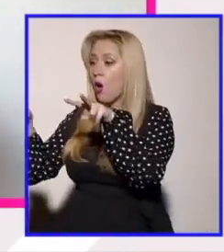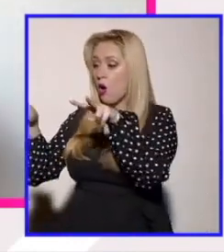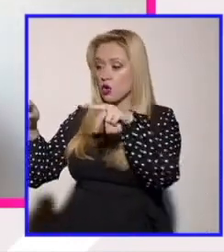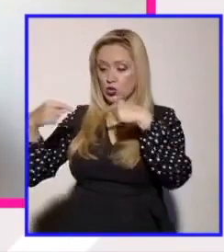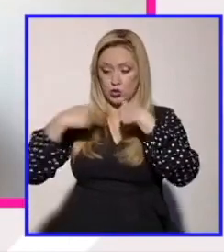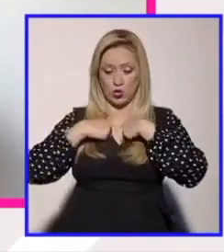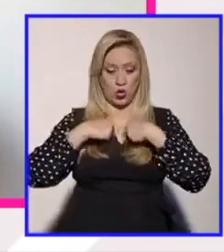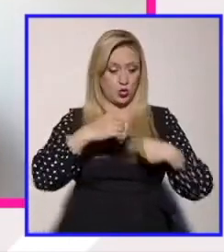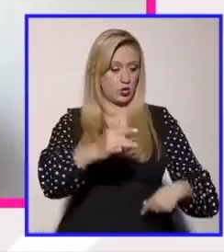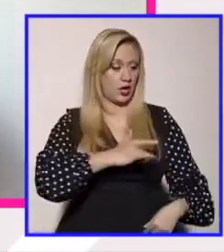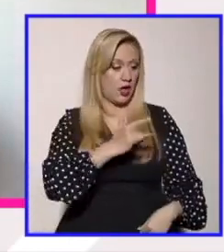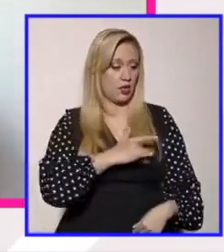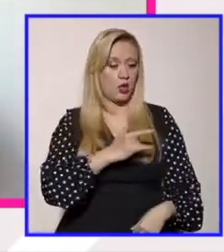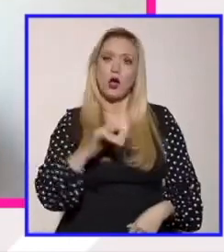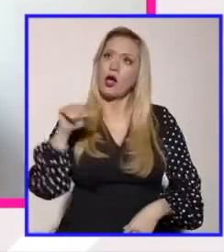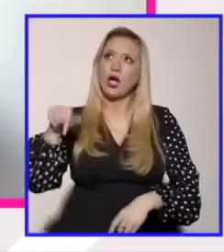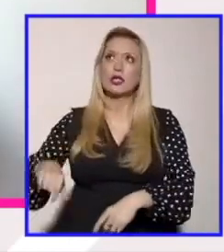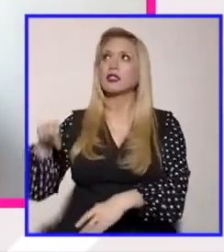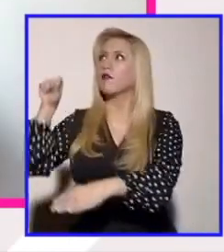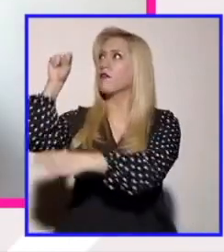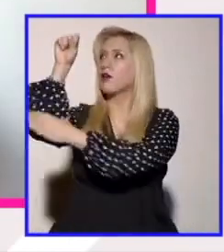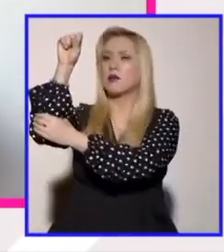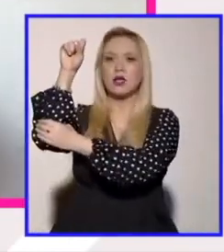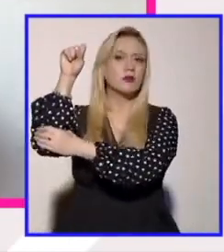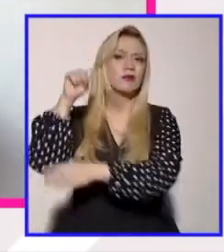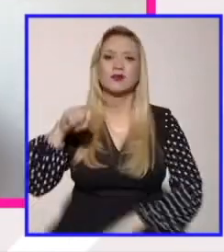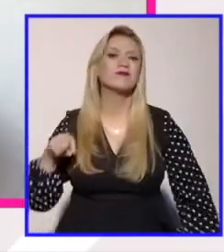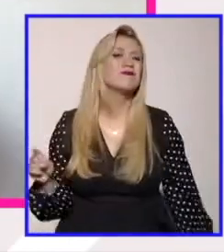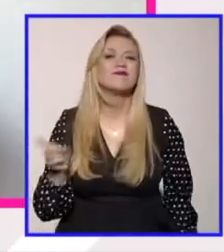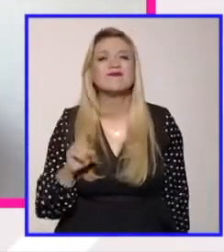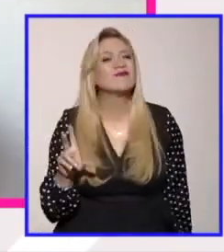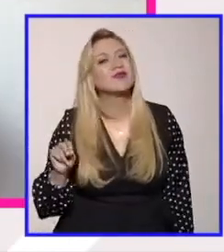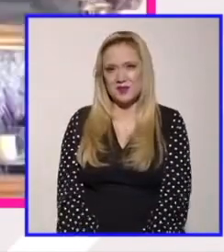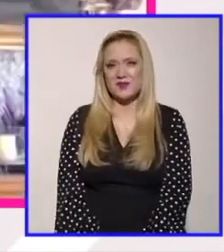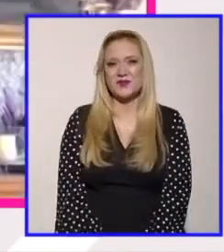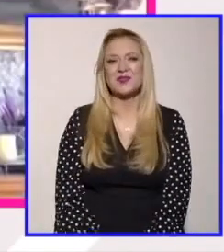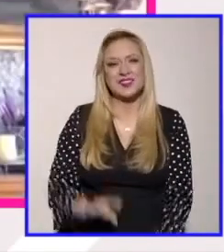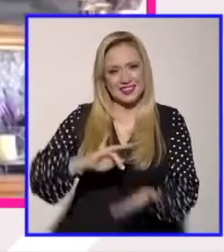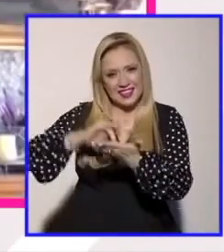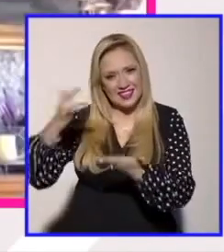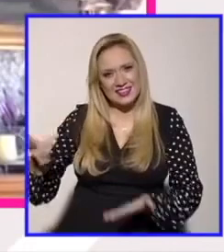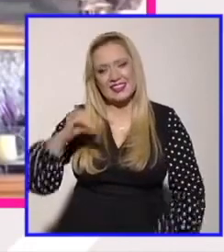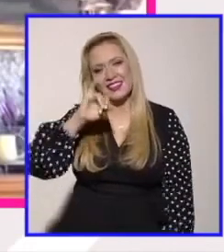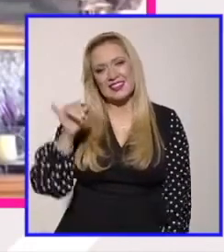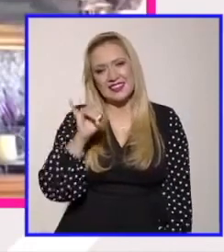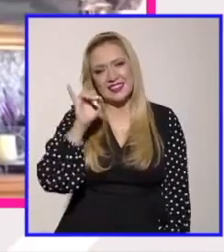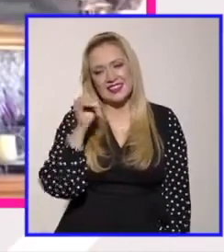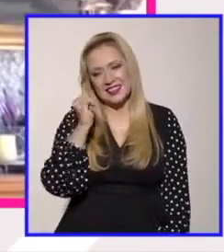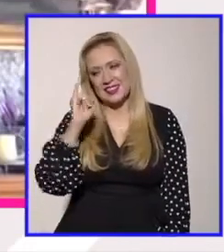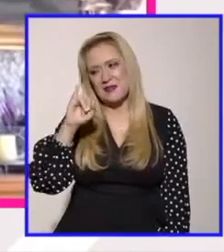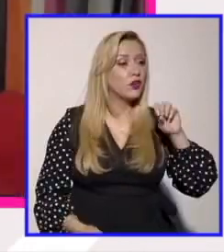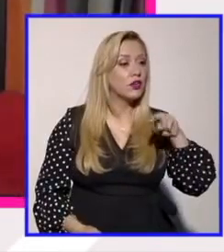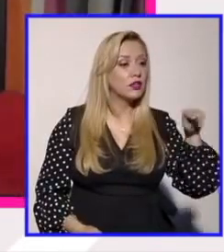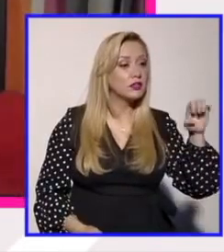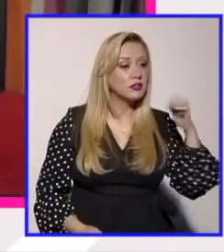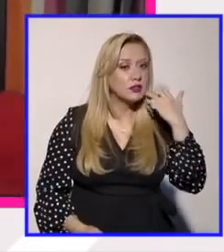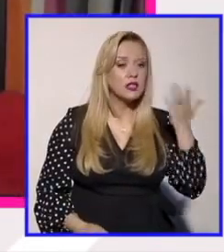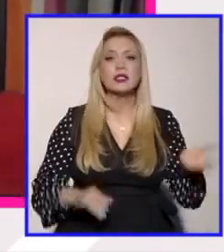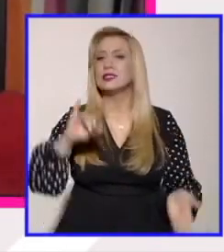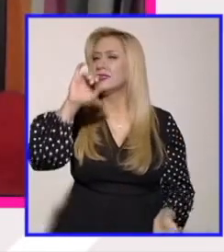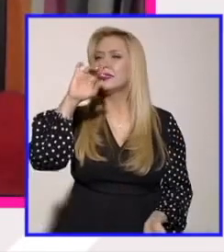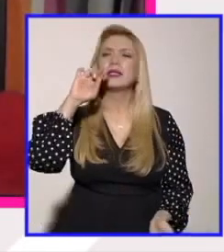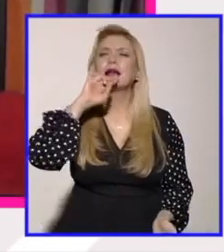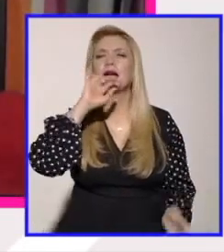adopto el feminismo esto no es un poco iba desde ahí gracias Jimé no sé si Shibon quisiera sí muy rápido